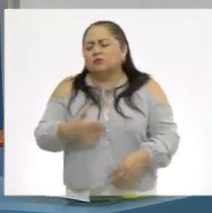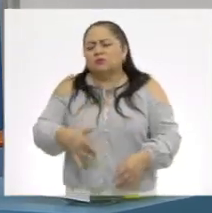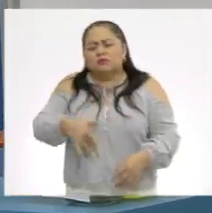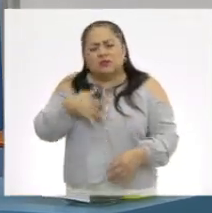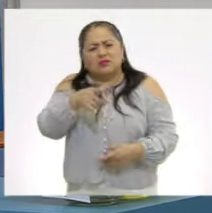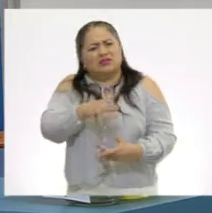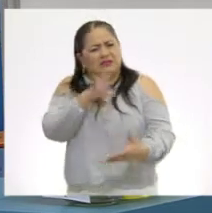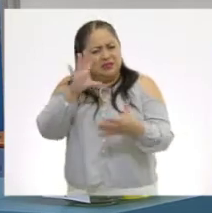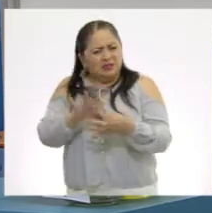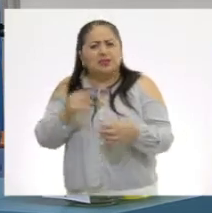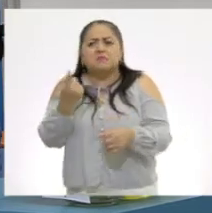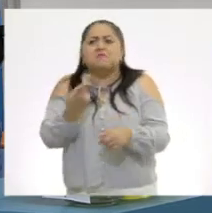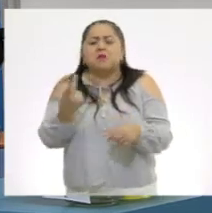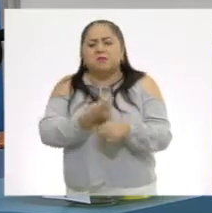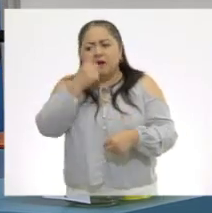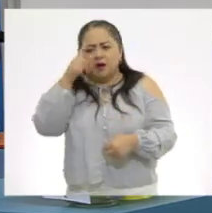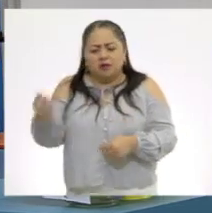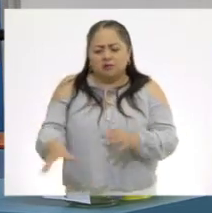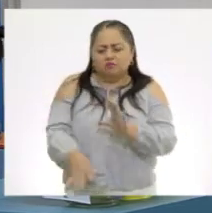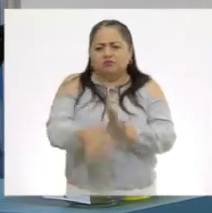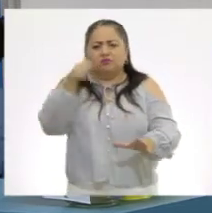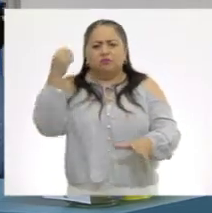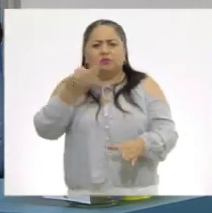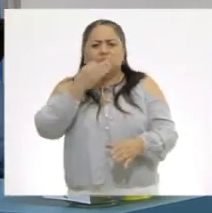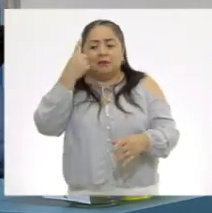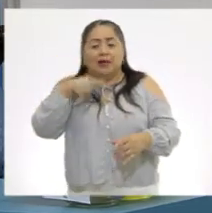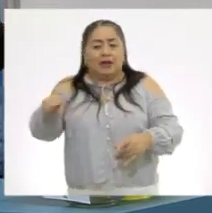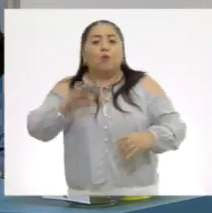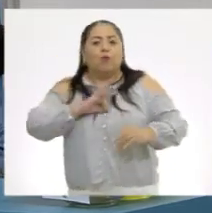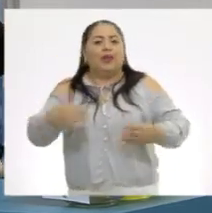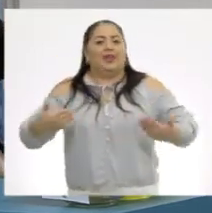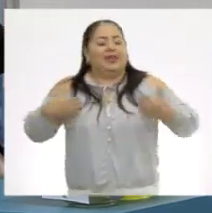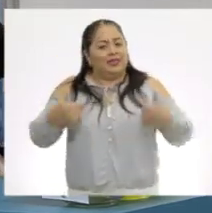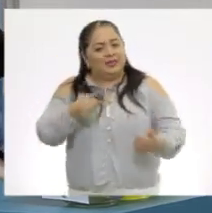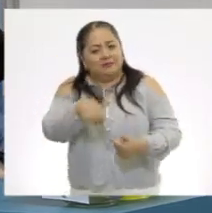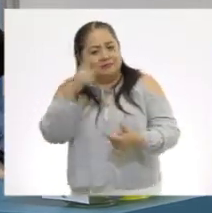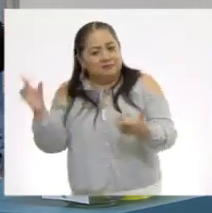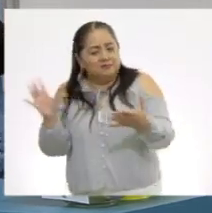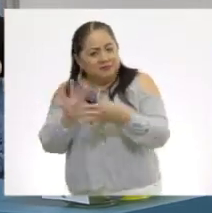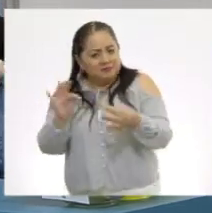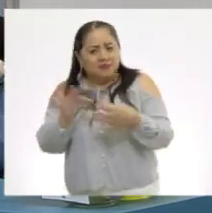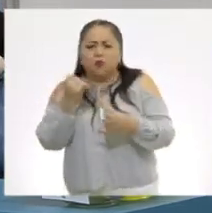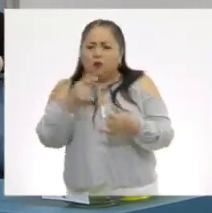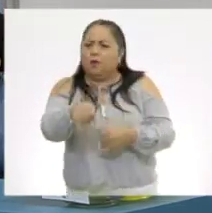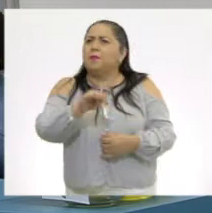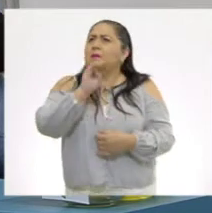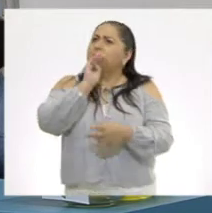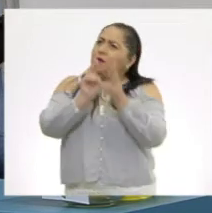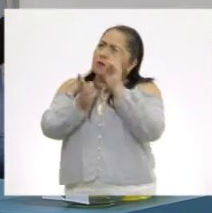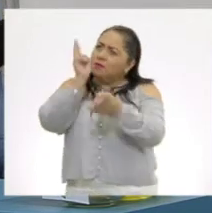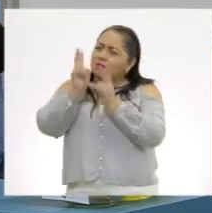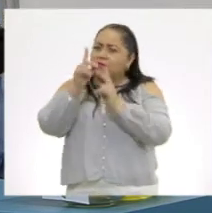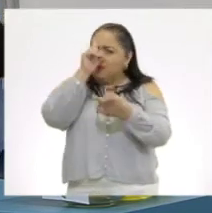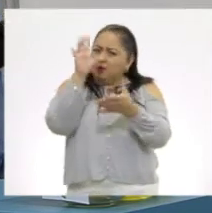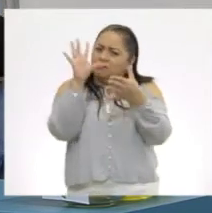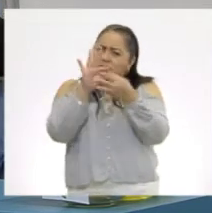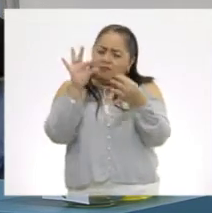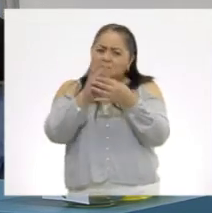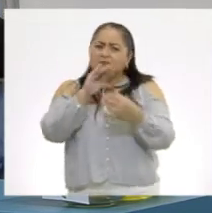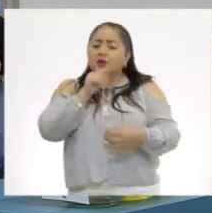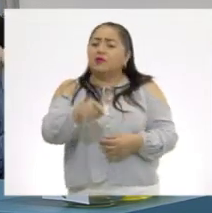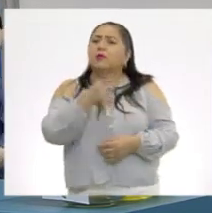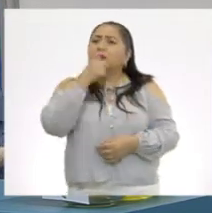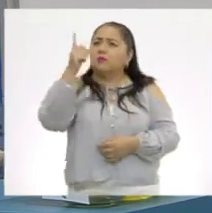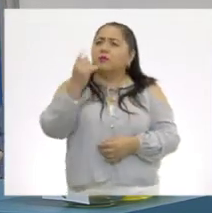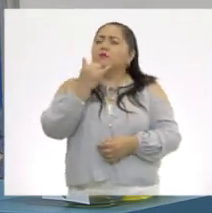y qué fue lo que pasó para que ella pueda entenderte. También platica con tu mamá para aclarar las cosas y